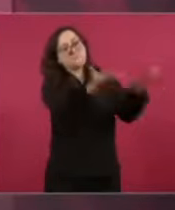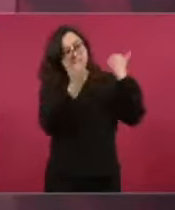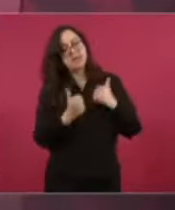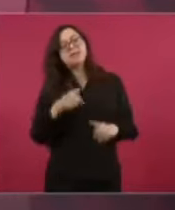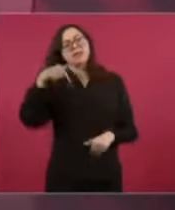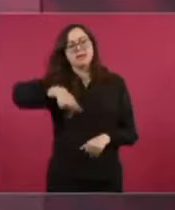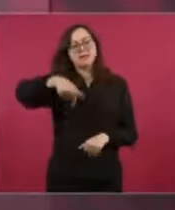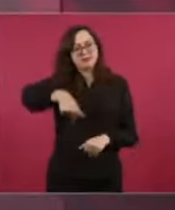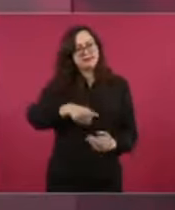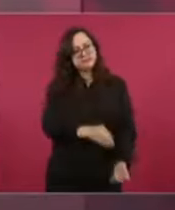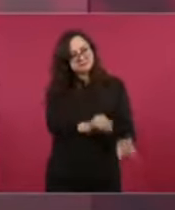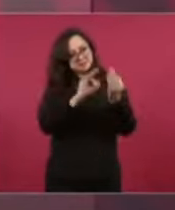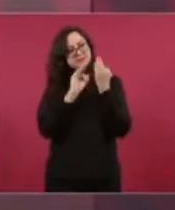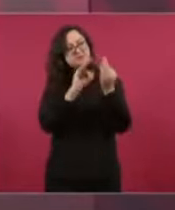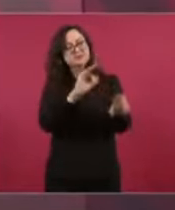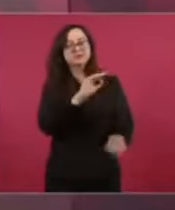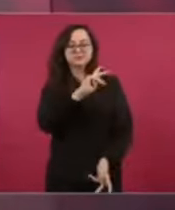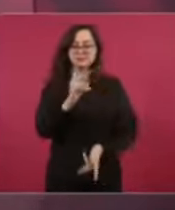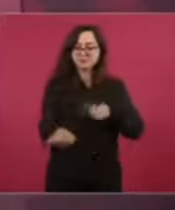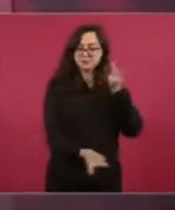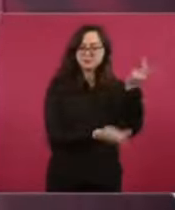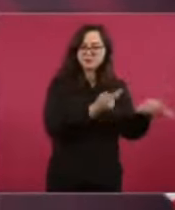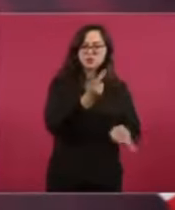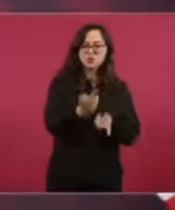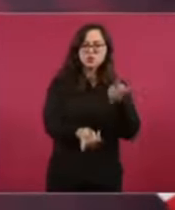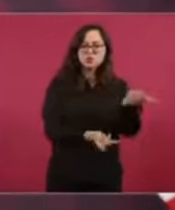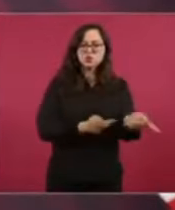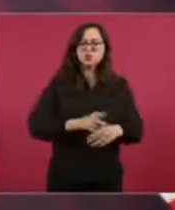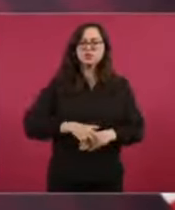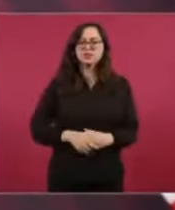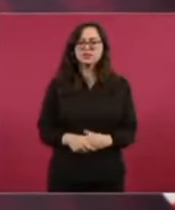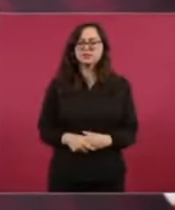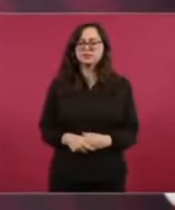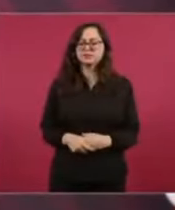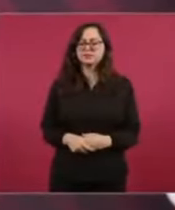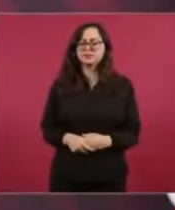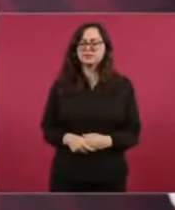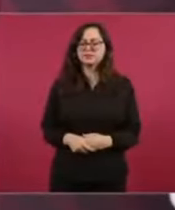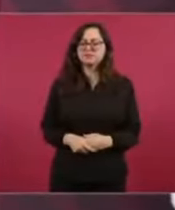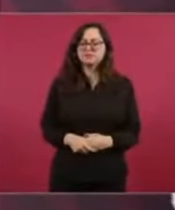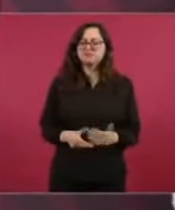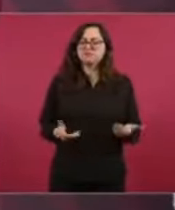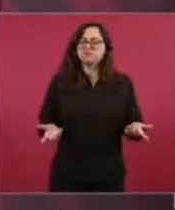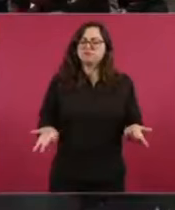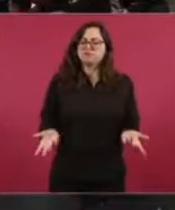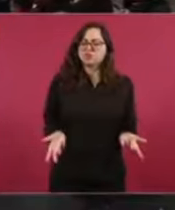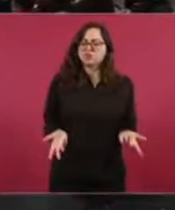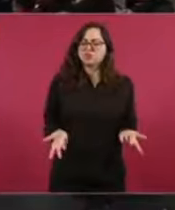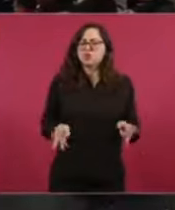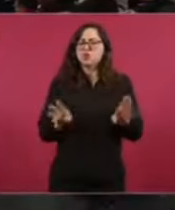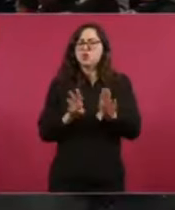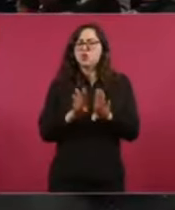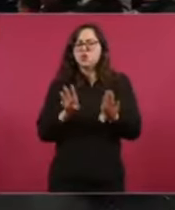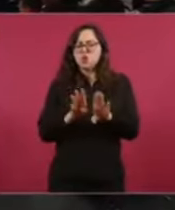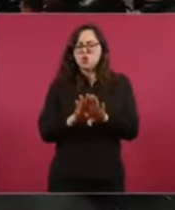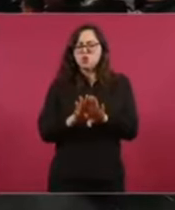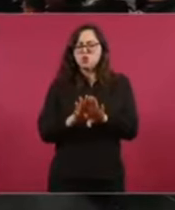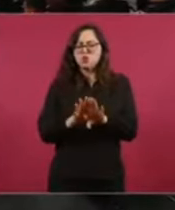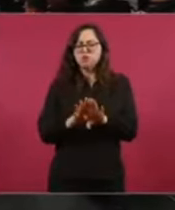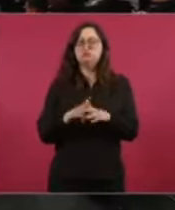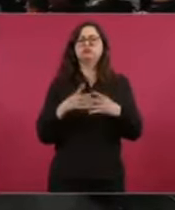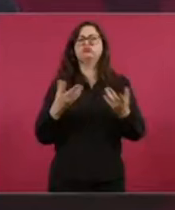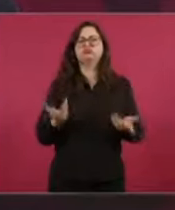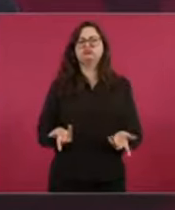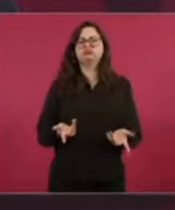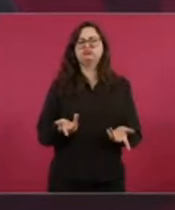Que sí, ¿desde cuándo viene a México a tratar